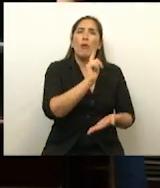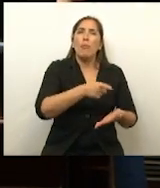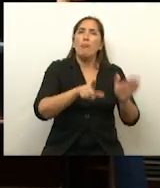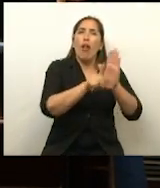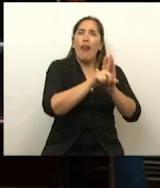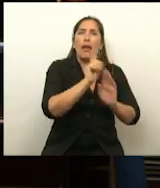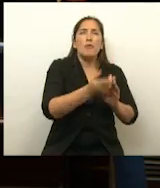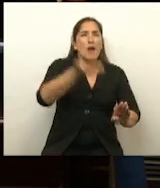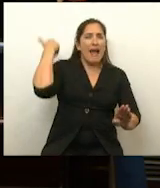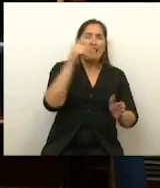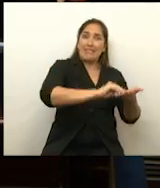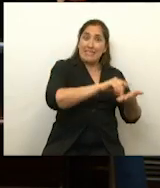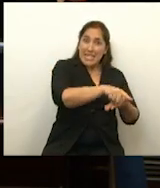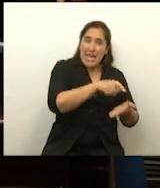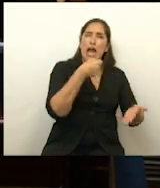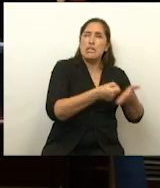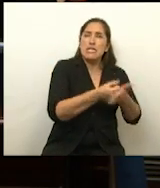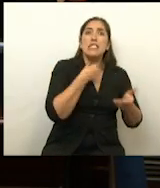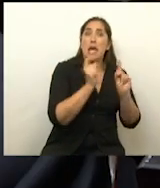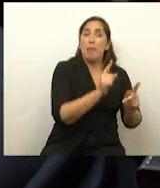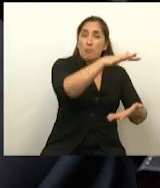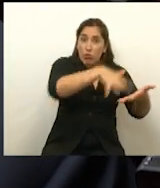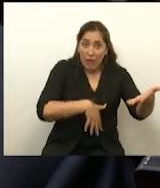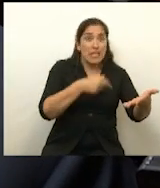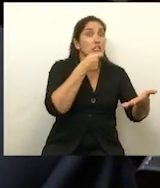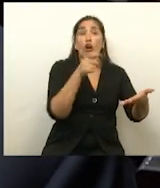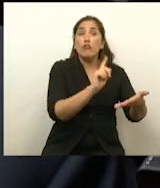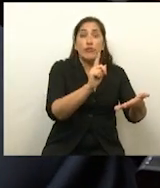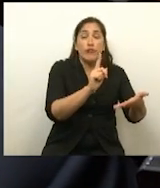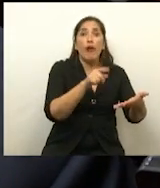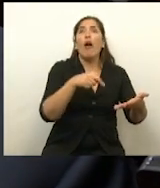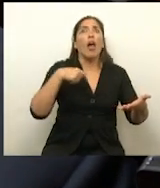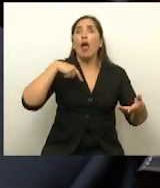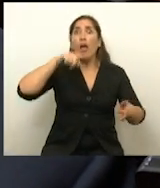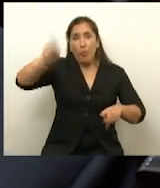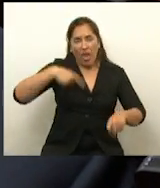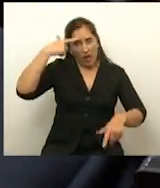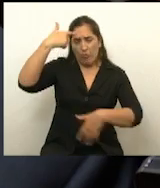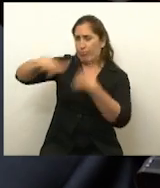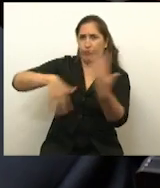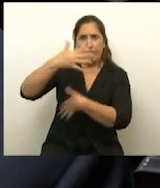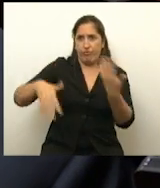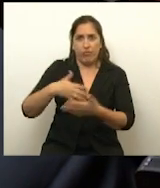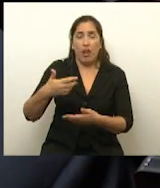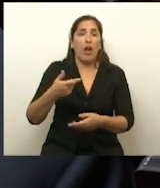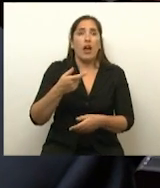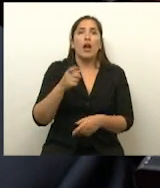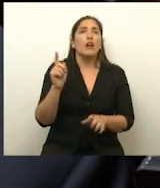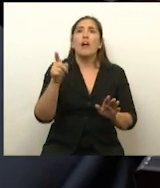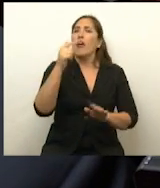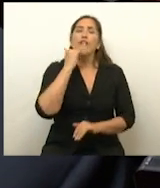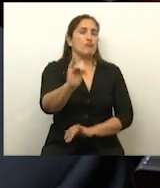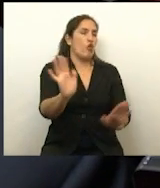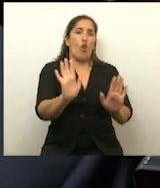consideración la de diputados y hay que obtenga mayoría, porque si no podemos llegar a tener una situación donde no haya ni dos tercios ni mayoría. No es así,